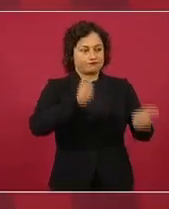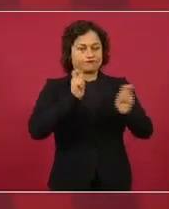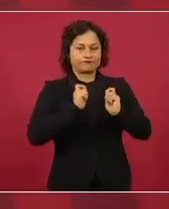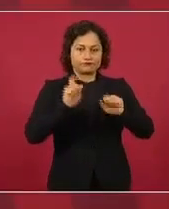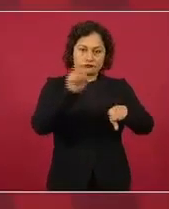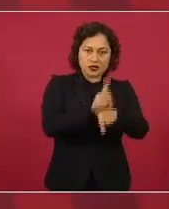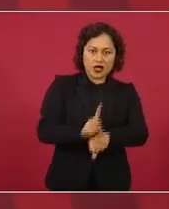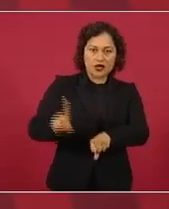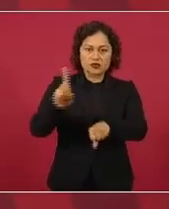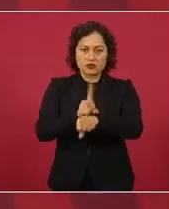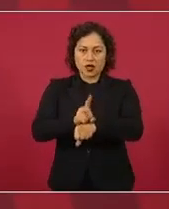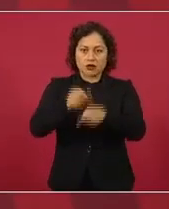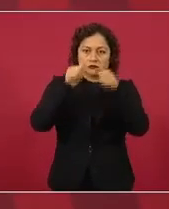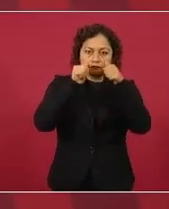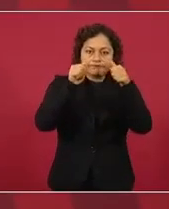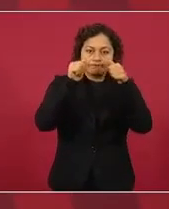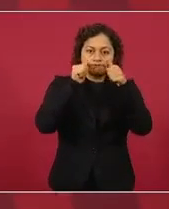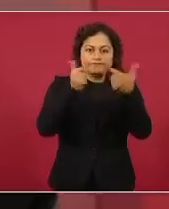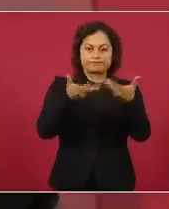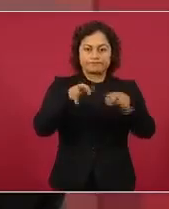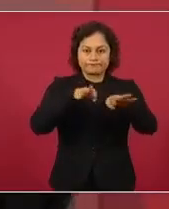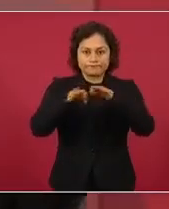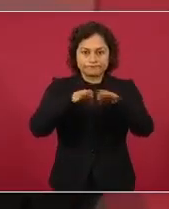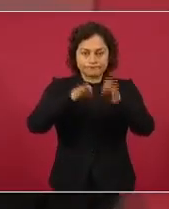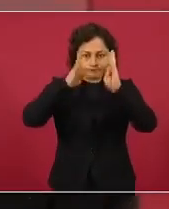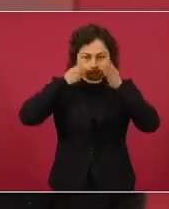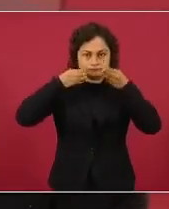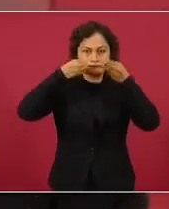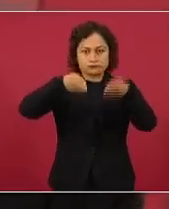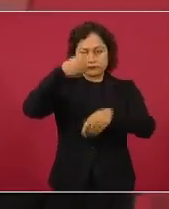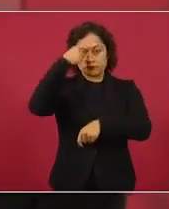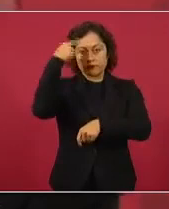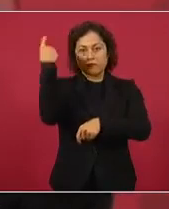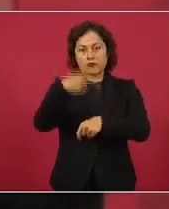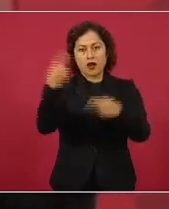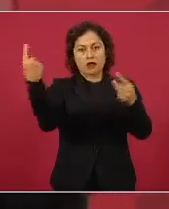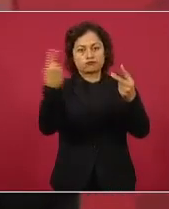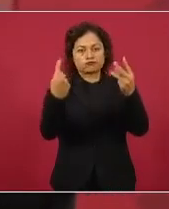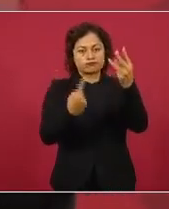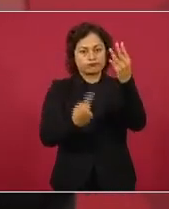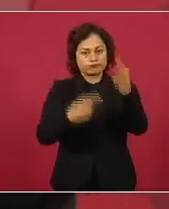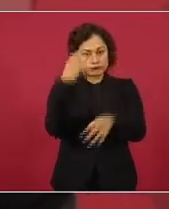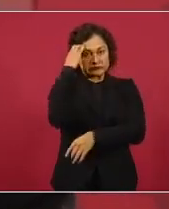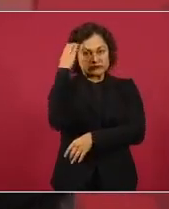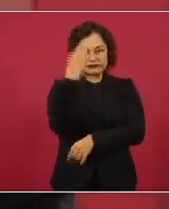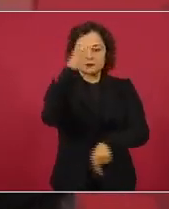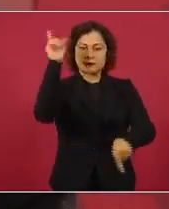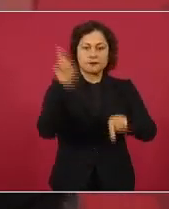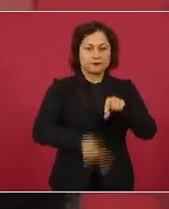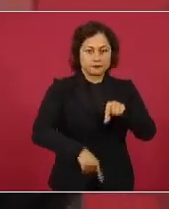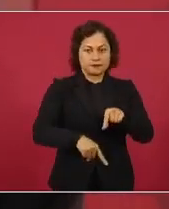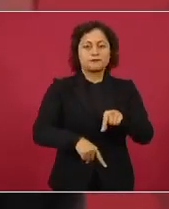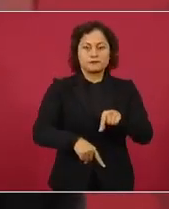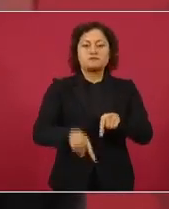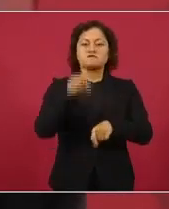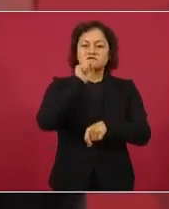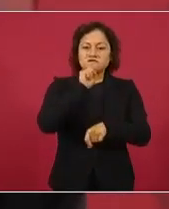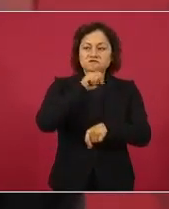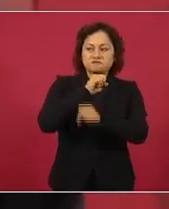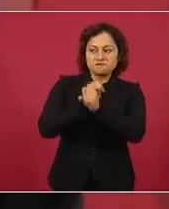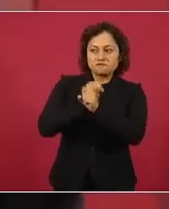para evitar estos crímenes y también para castigar a los responsables.